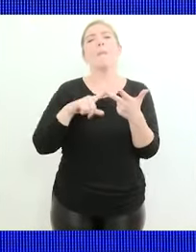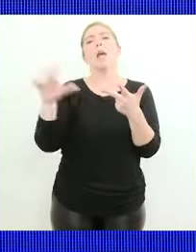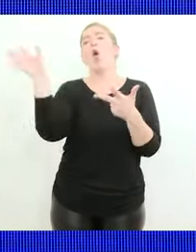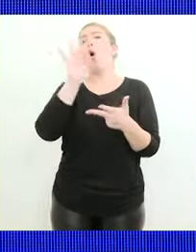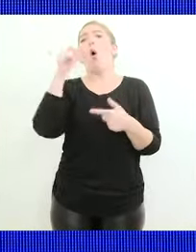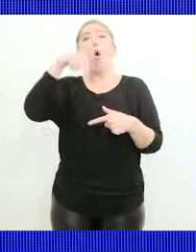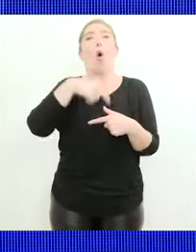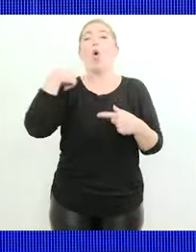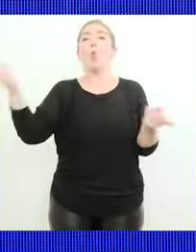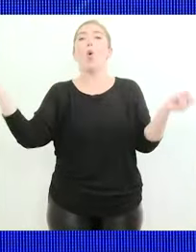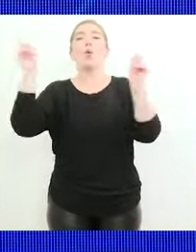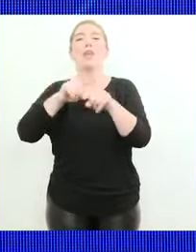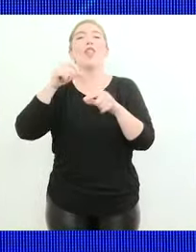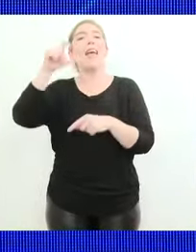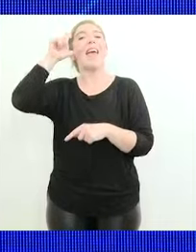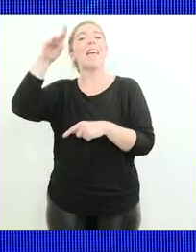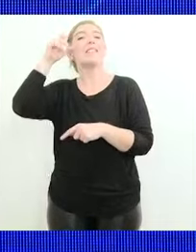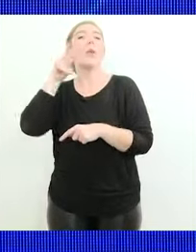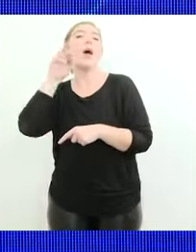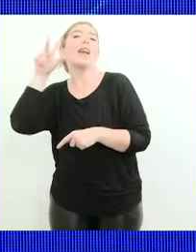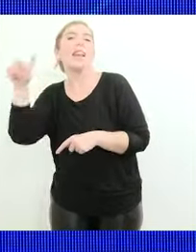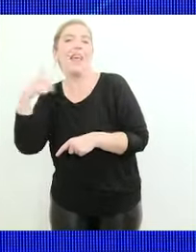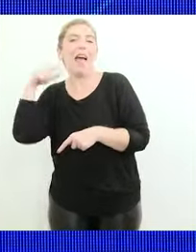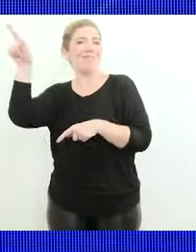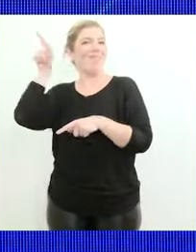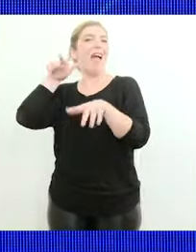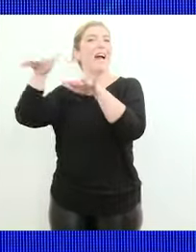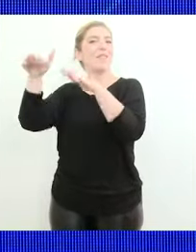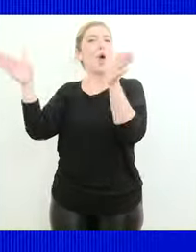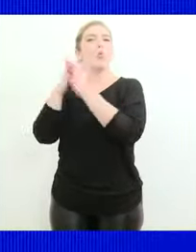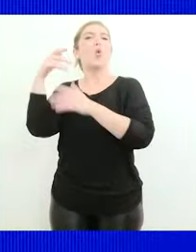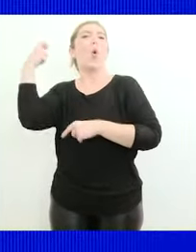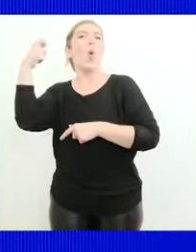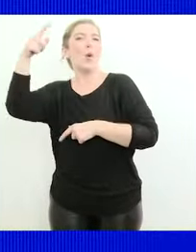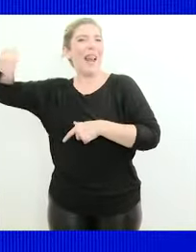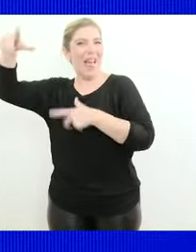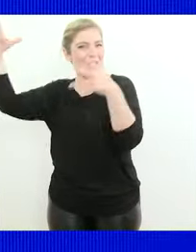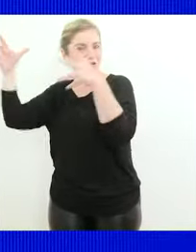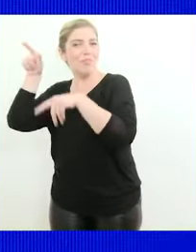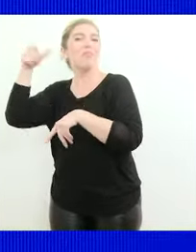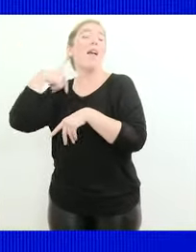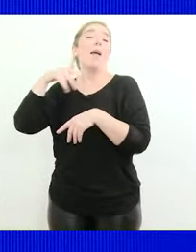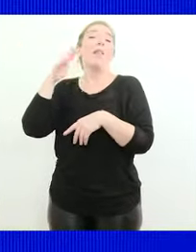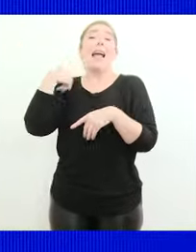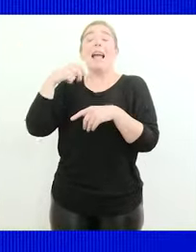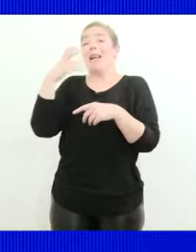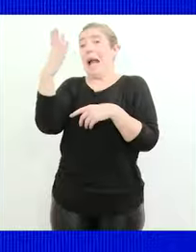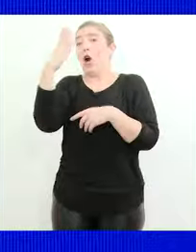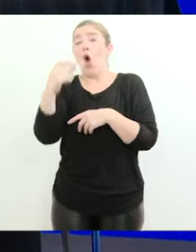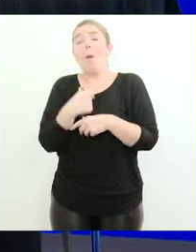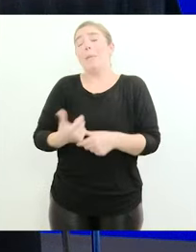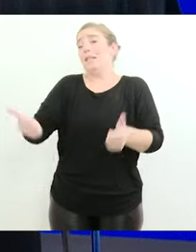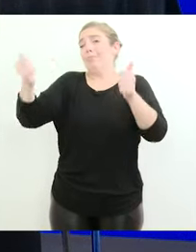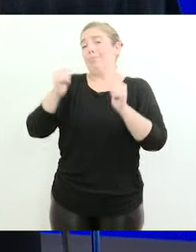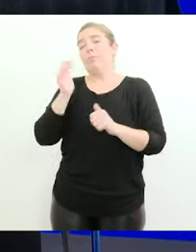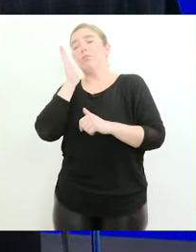volviendo a Esteban Echeverría de hacer una actividad con jubilados, me quedé dormido en la camioneta y me quedé